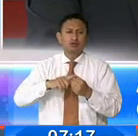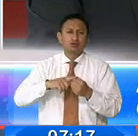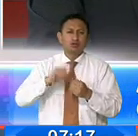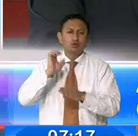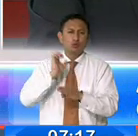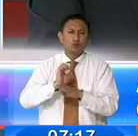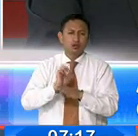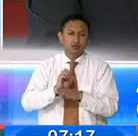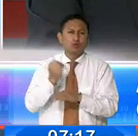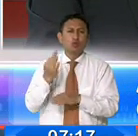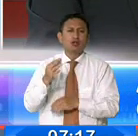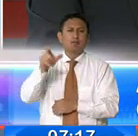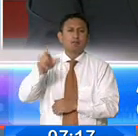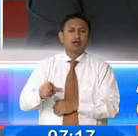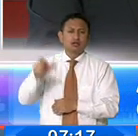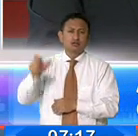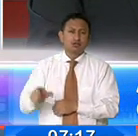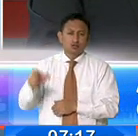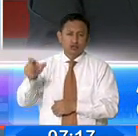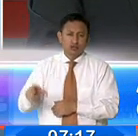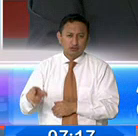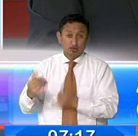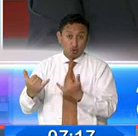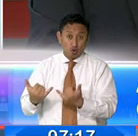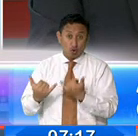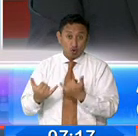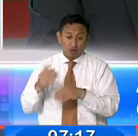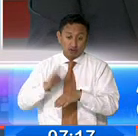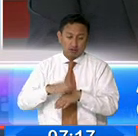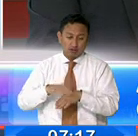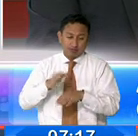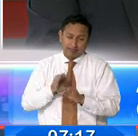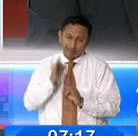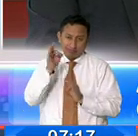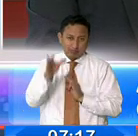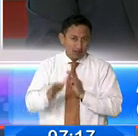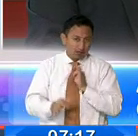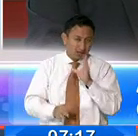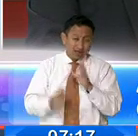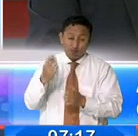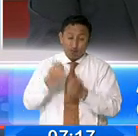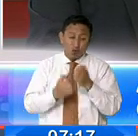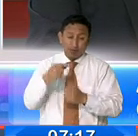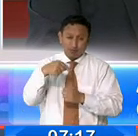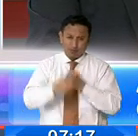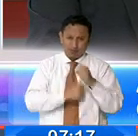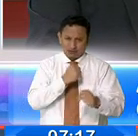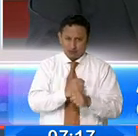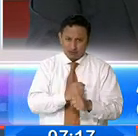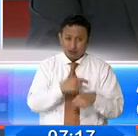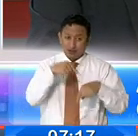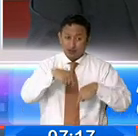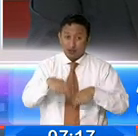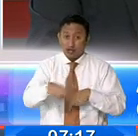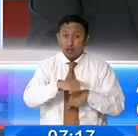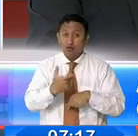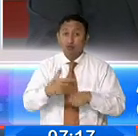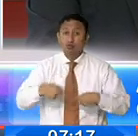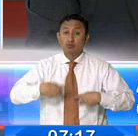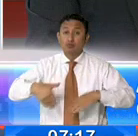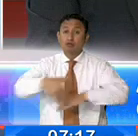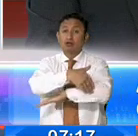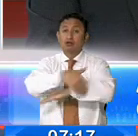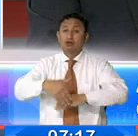país? ¿Y cuántas personas en estos momentos por la situación del COVID y por todo lo que ha pasado en este 2020 están en situación de calle?